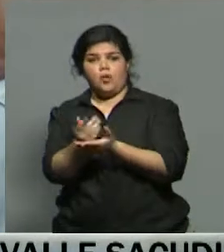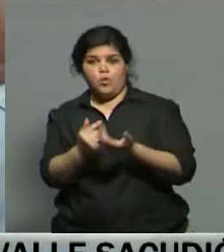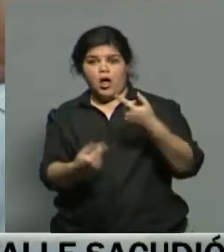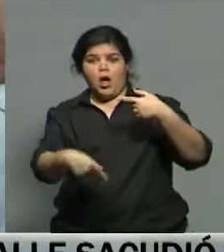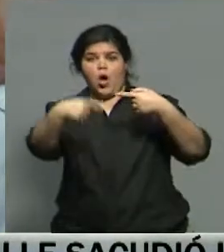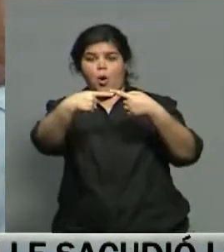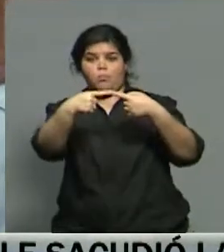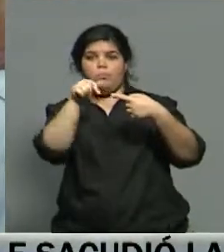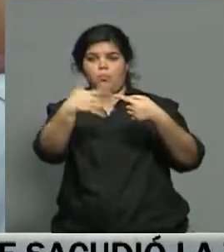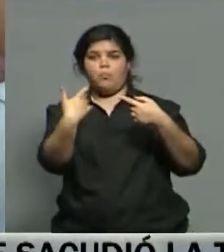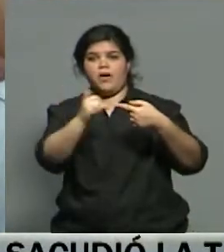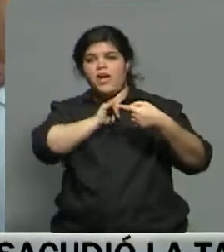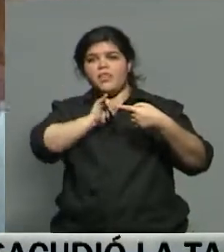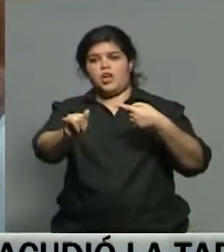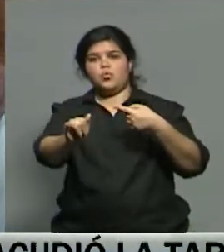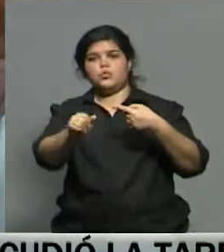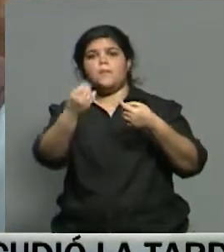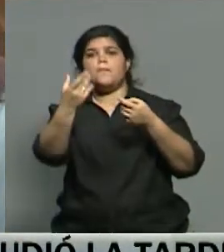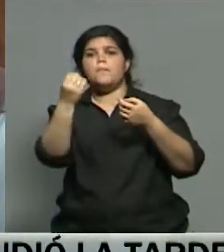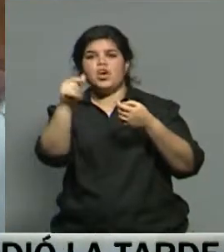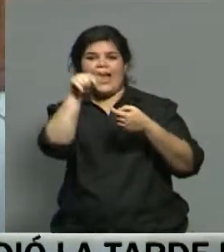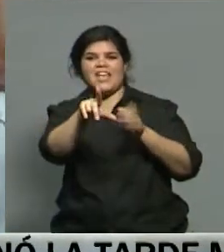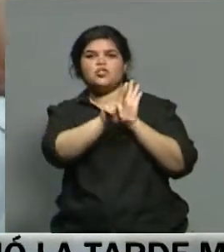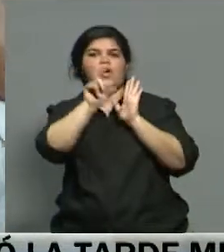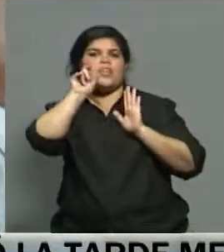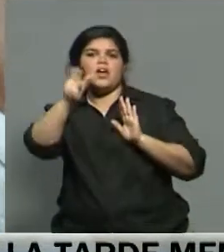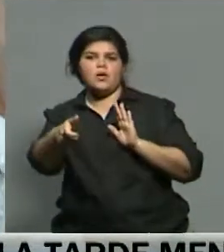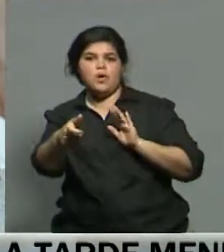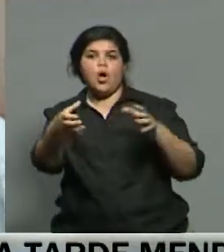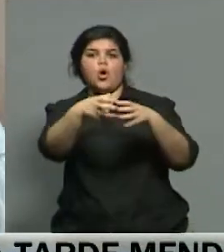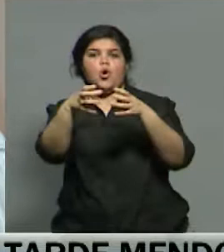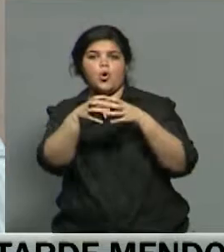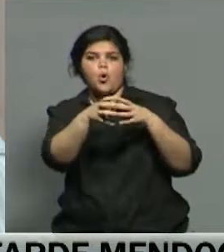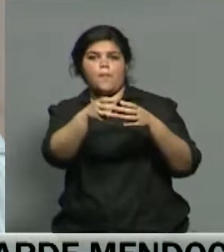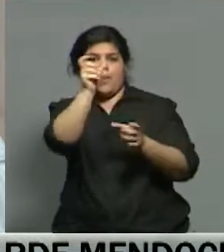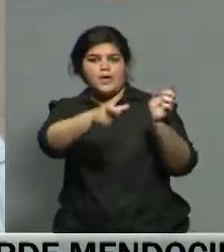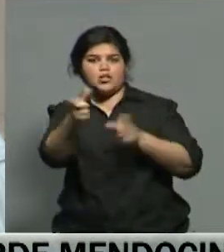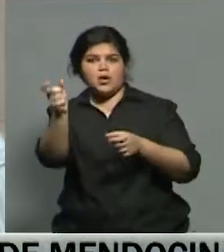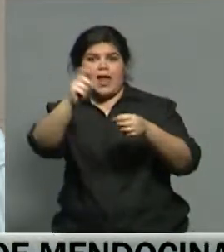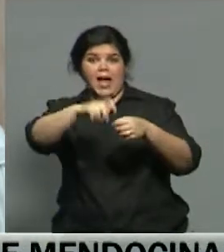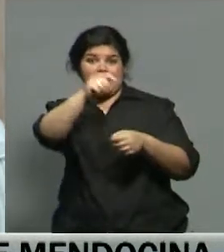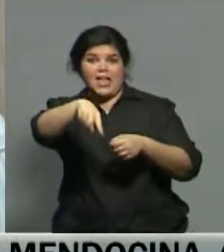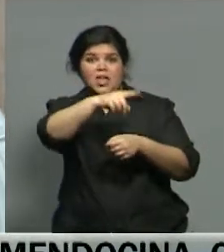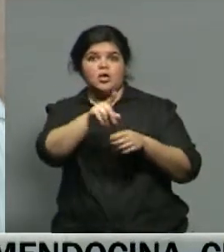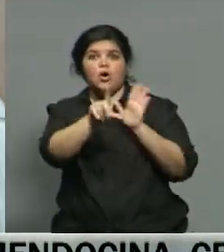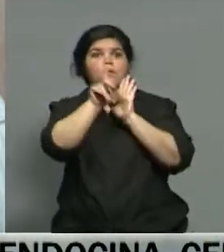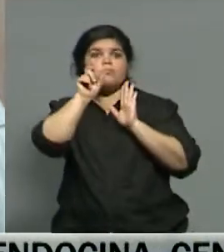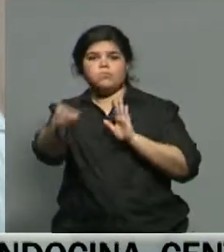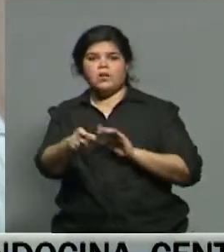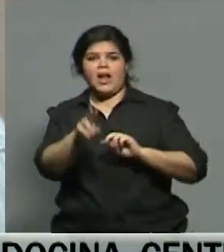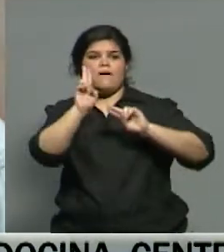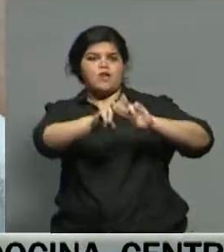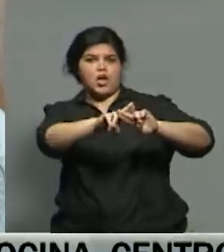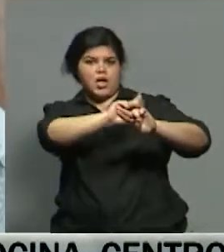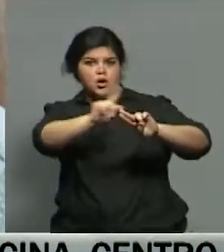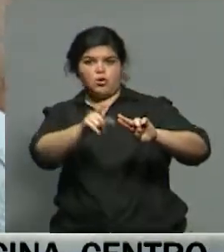denunciar por ilegal estas publicaciones y estos grupos de personas. Eso es lo que hemos venido pidiéndoles. O sea, ni siquiera bloquearla. Ni siquiera bloquearla,